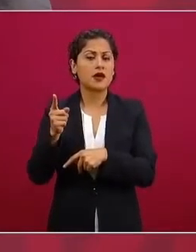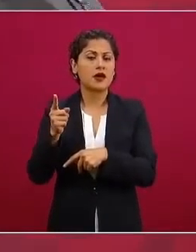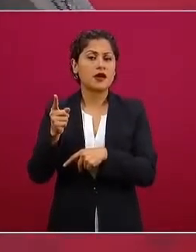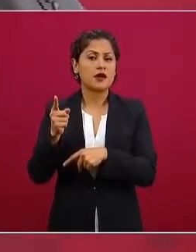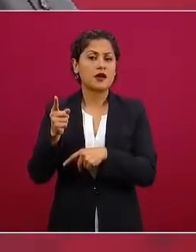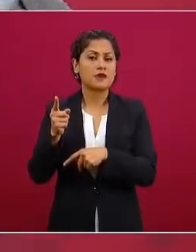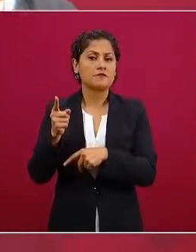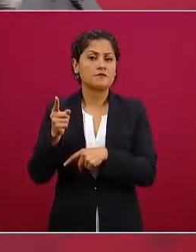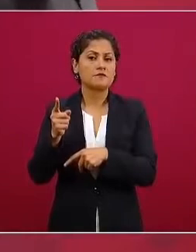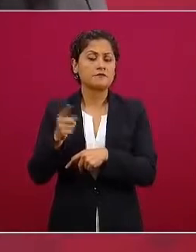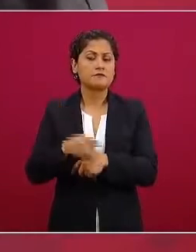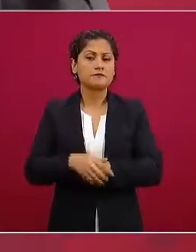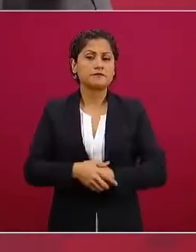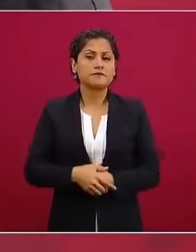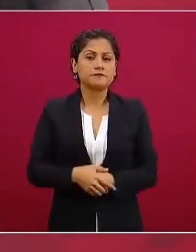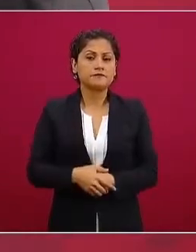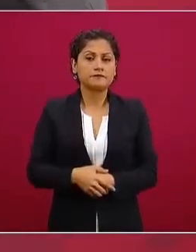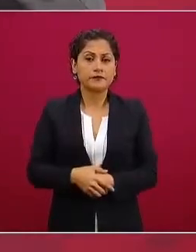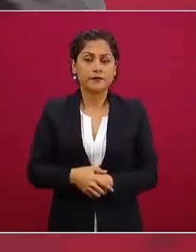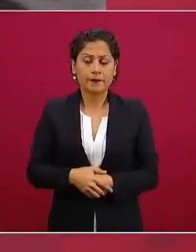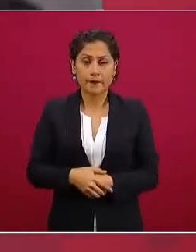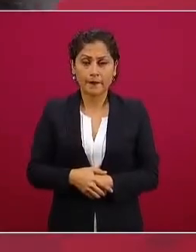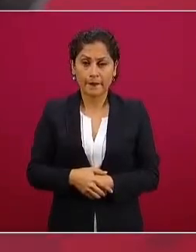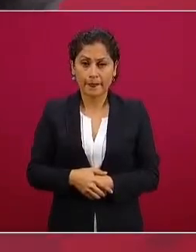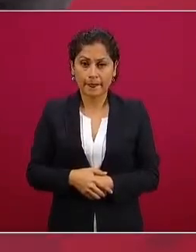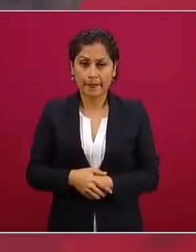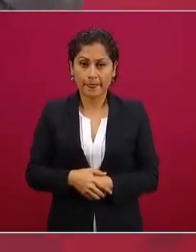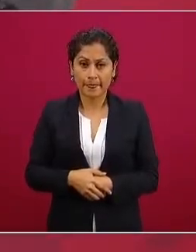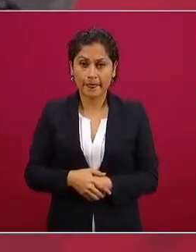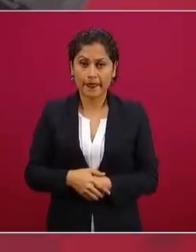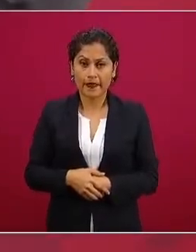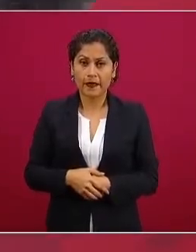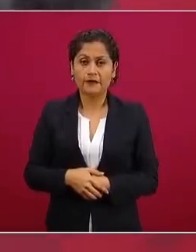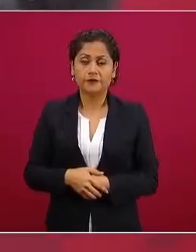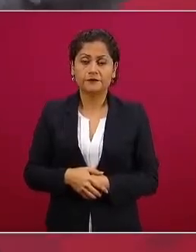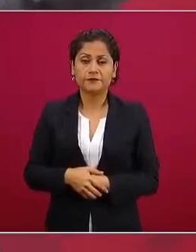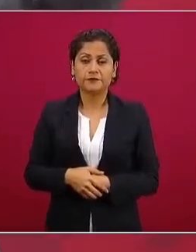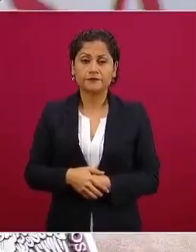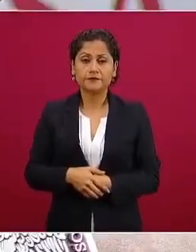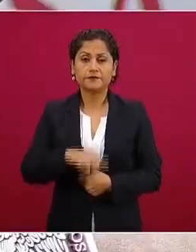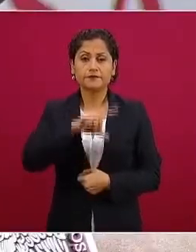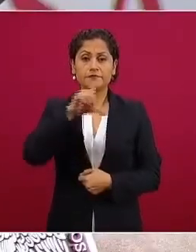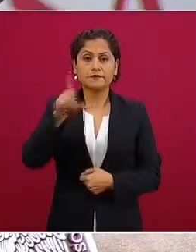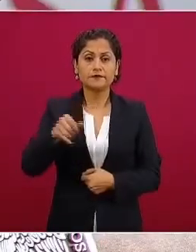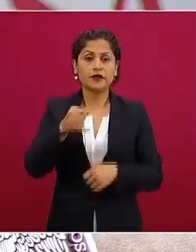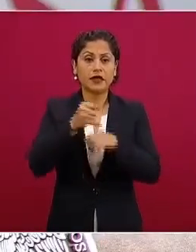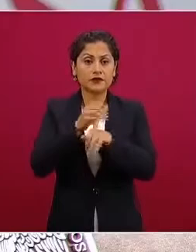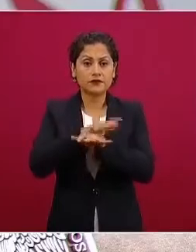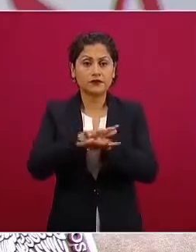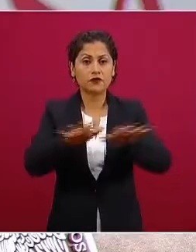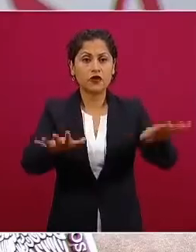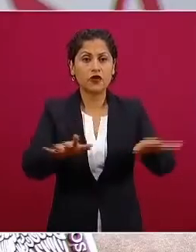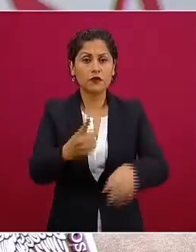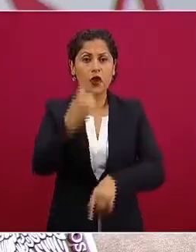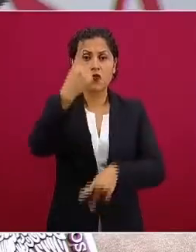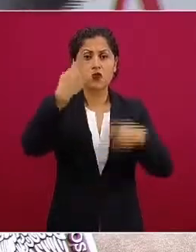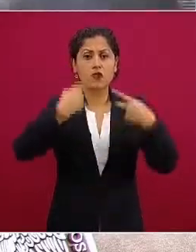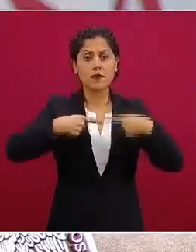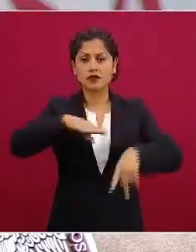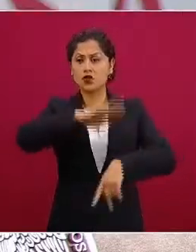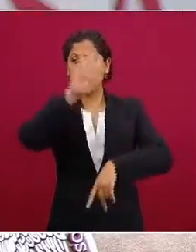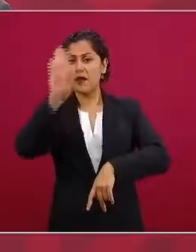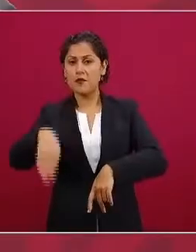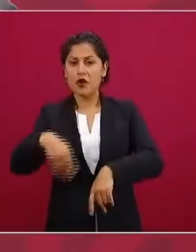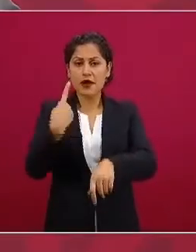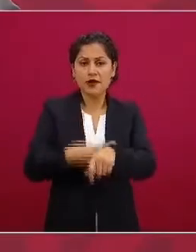y sale el informe que ya había el primer muerto de coronavirus y